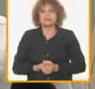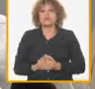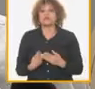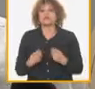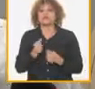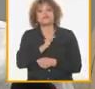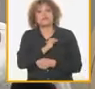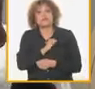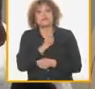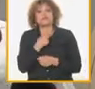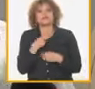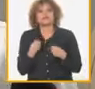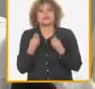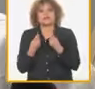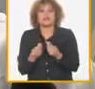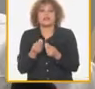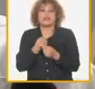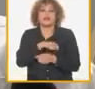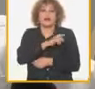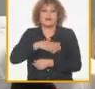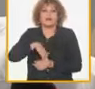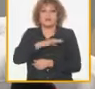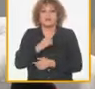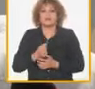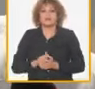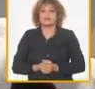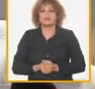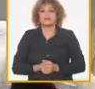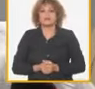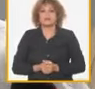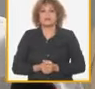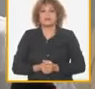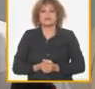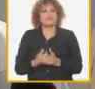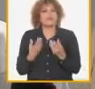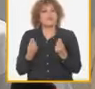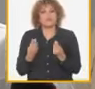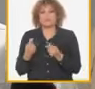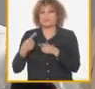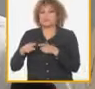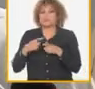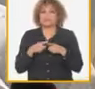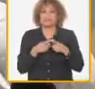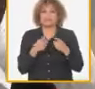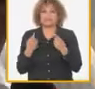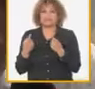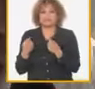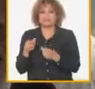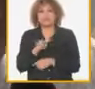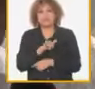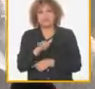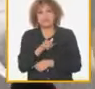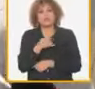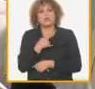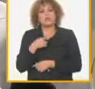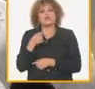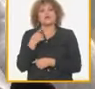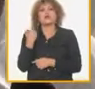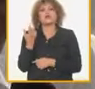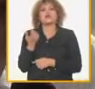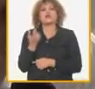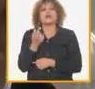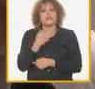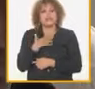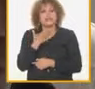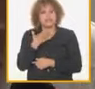si bien los factores objetivos son inmensos son desafiantes nosotros también estamos en condiciones de comenzar